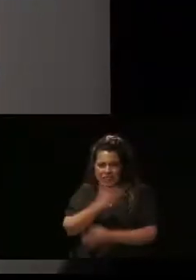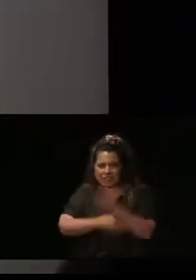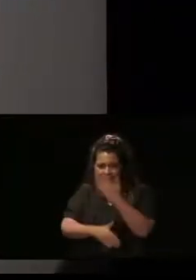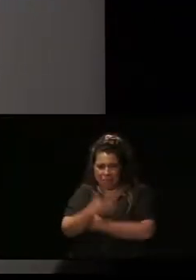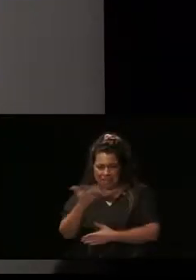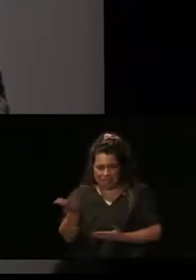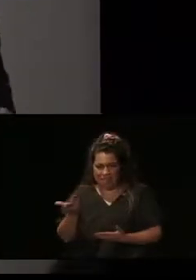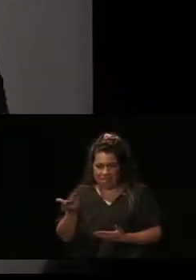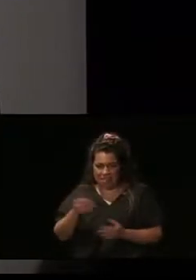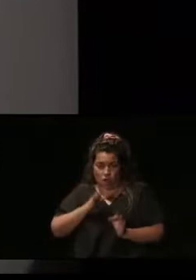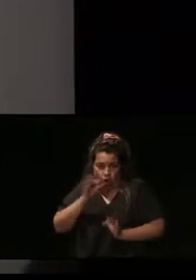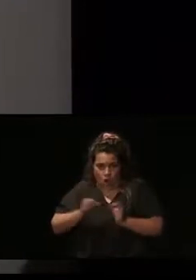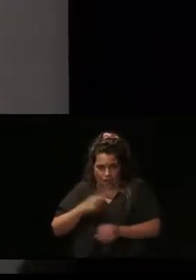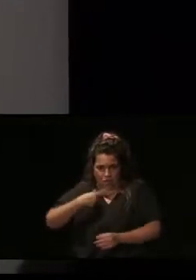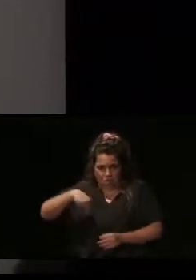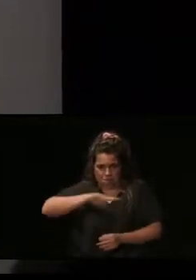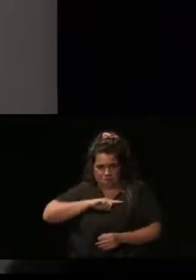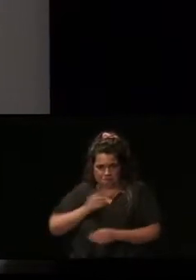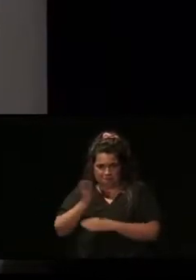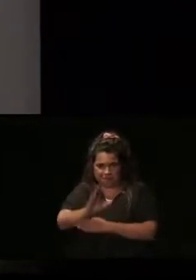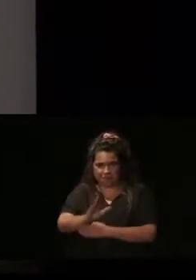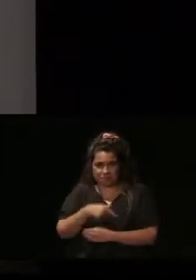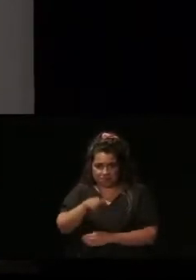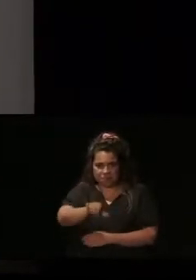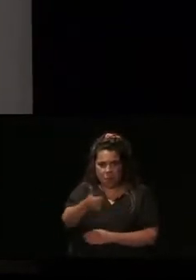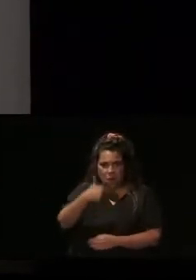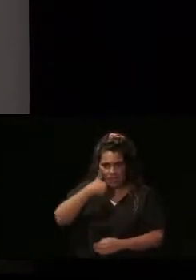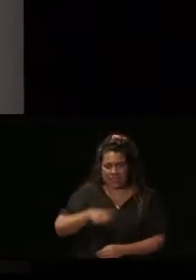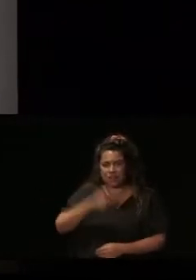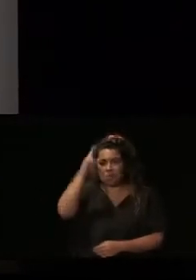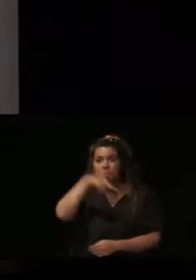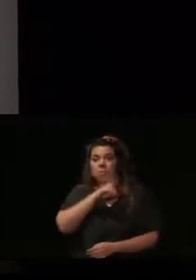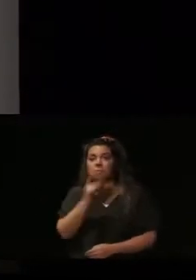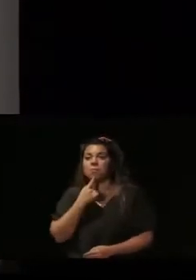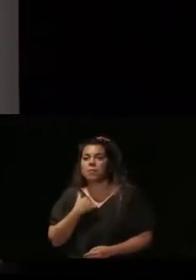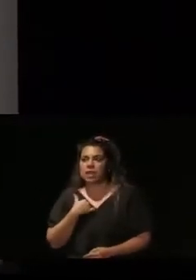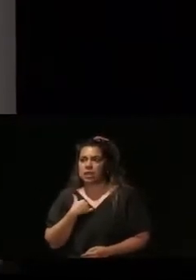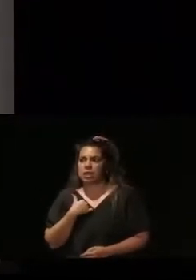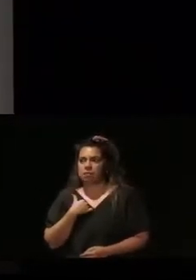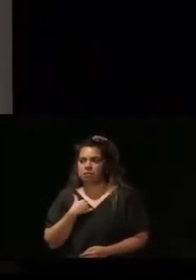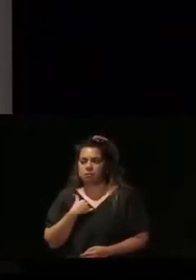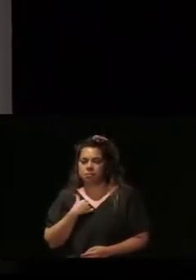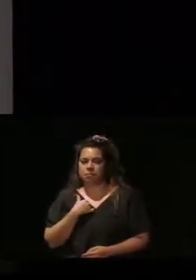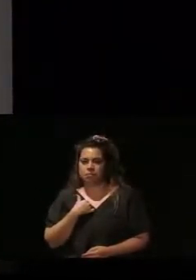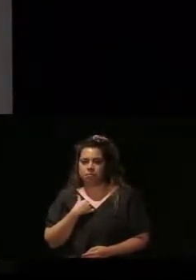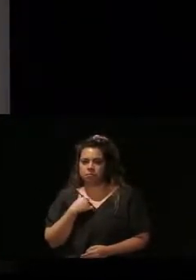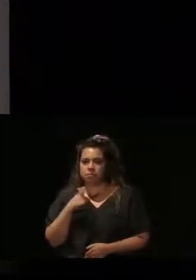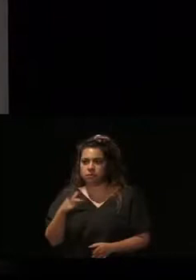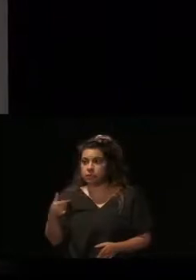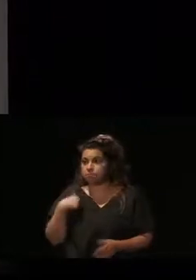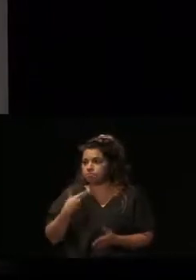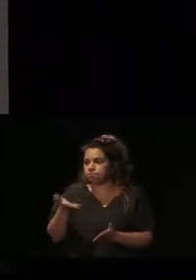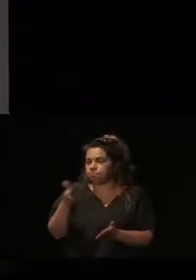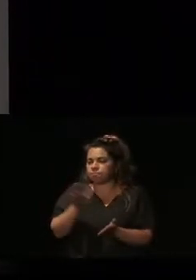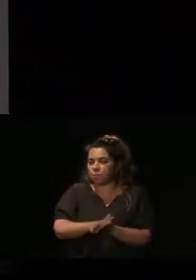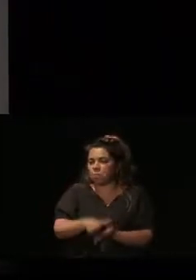Y, en este caso, lo que nos decían los padres es más lacónico. Ya nos podemos morir.